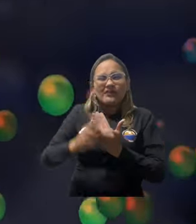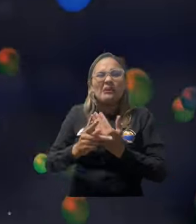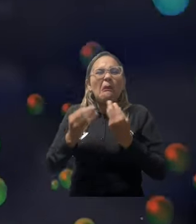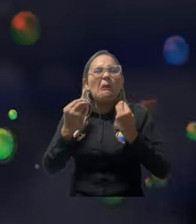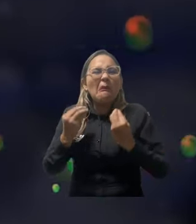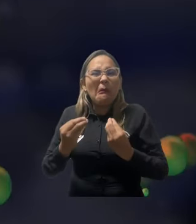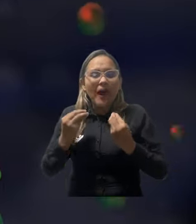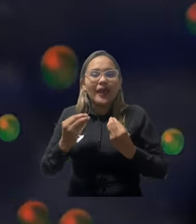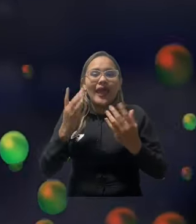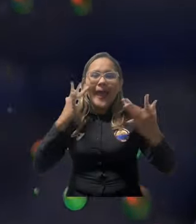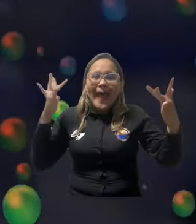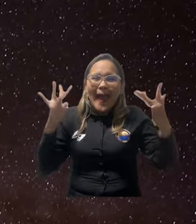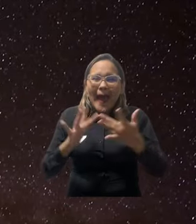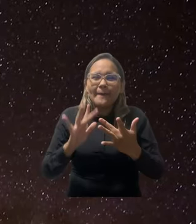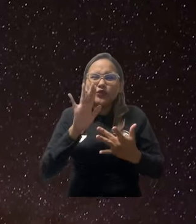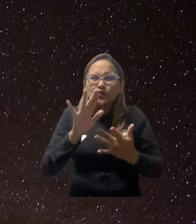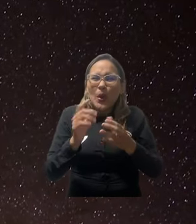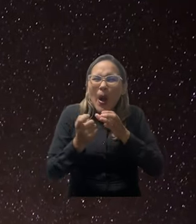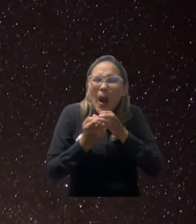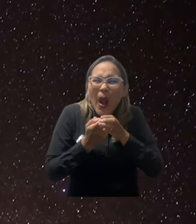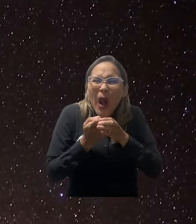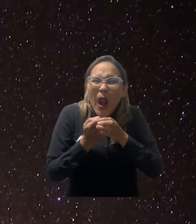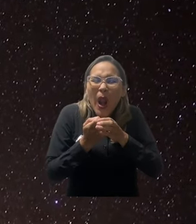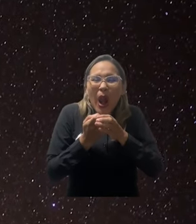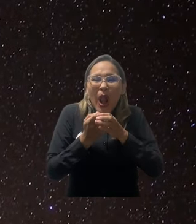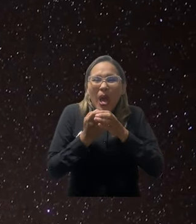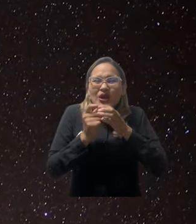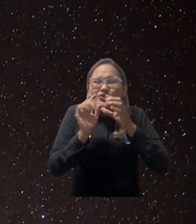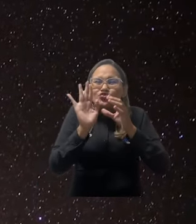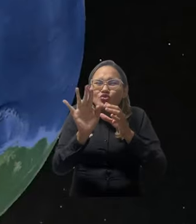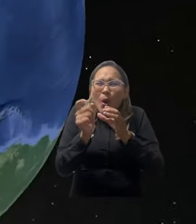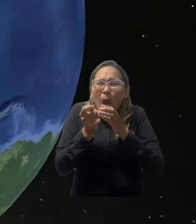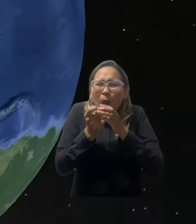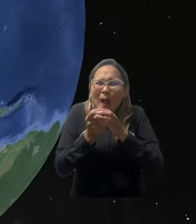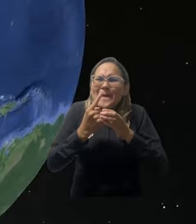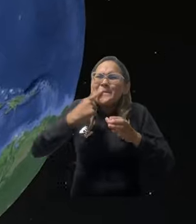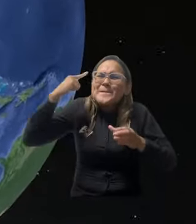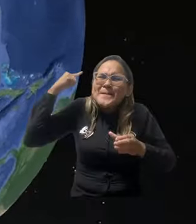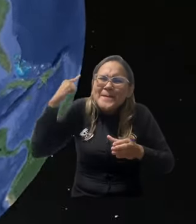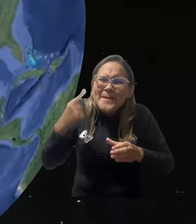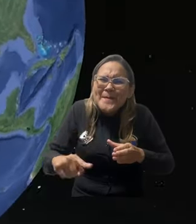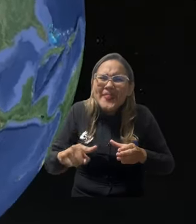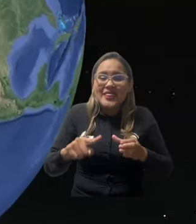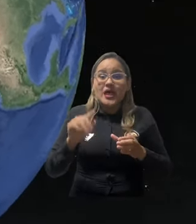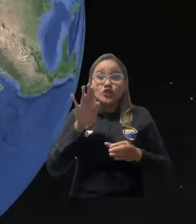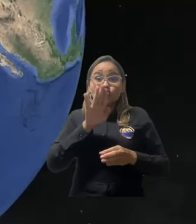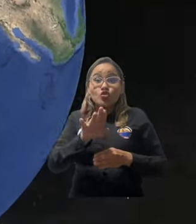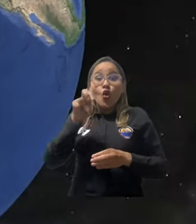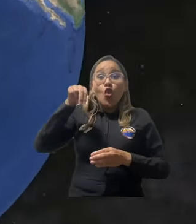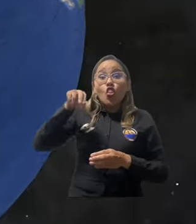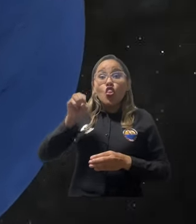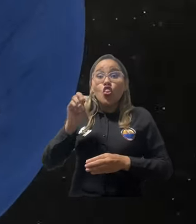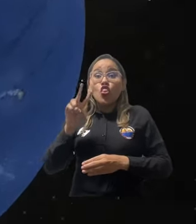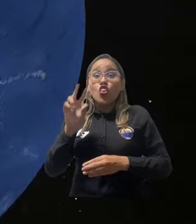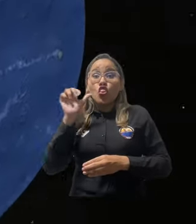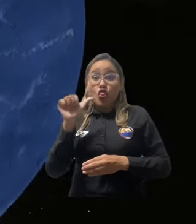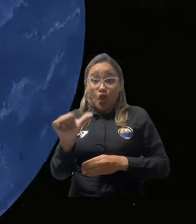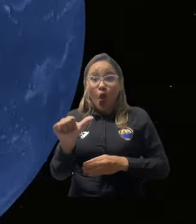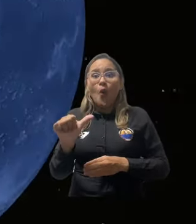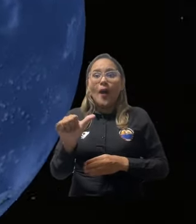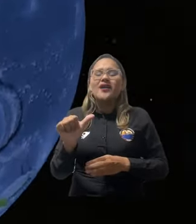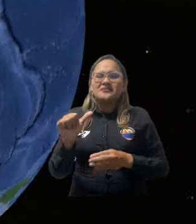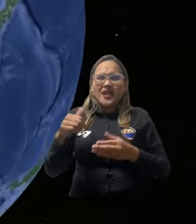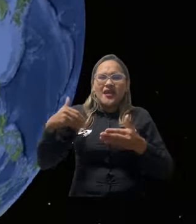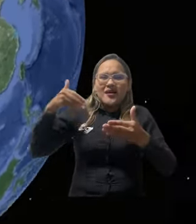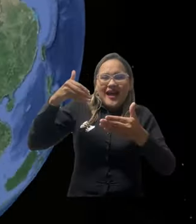comportamiento de los neutrinos, la partícula elemental conocida más misteriosa. NOVA seguirá funcionando hasta finales de